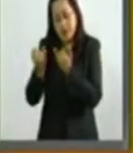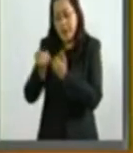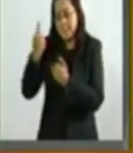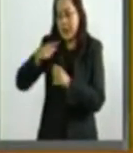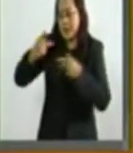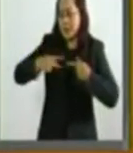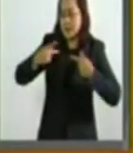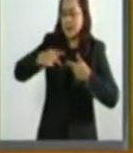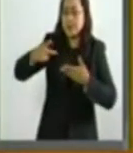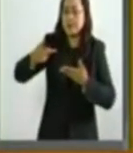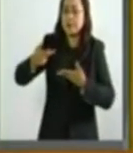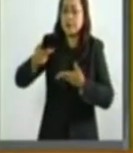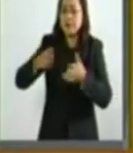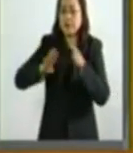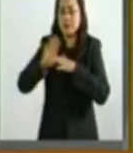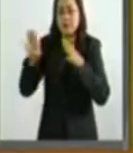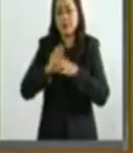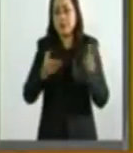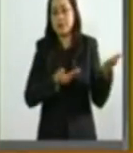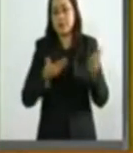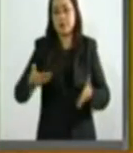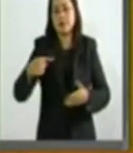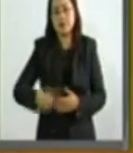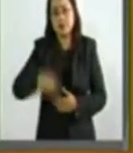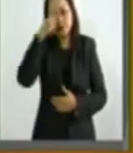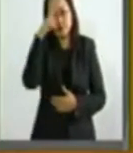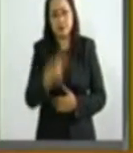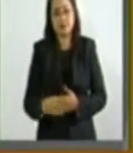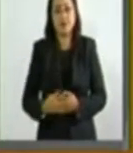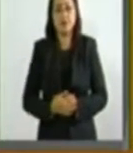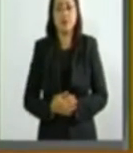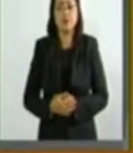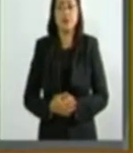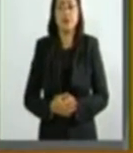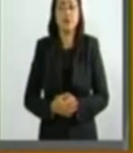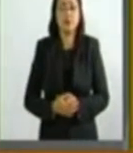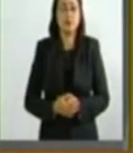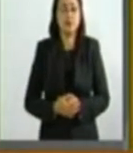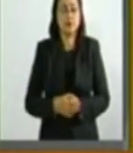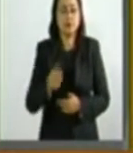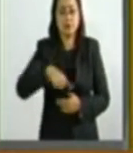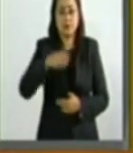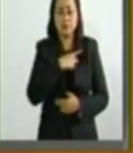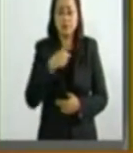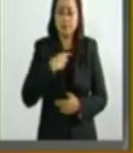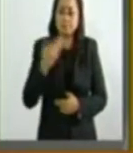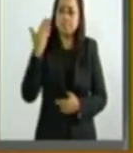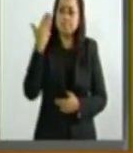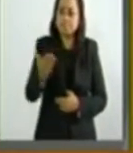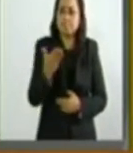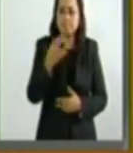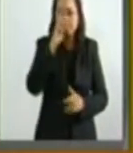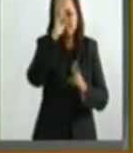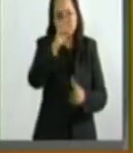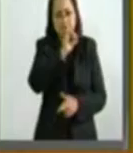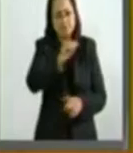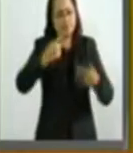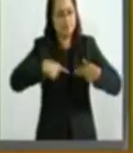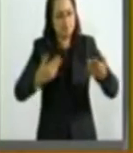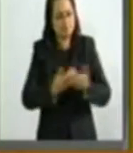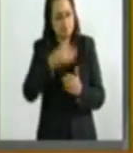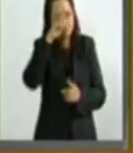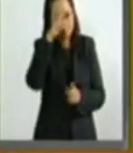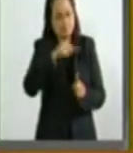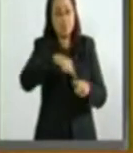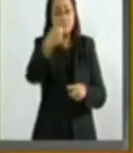a todos los migrantes que llegan a nuestro país. Tenemos que exigir respeto para nuestros con nacionales en